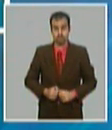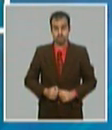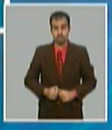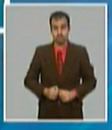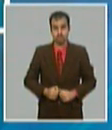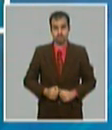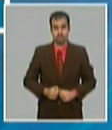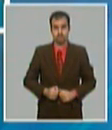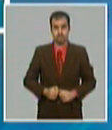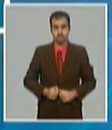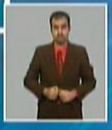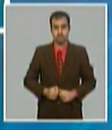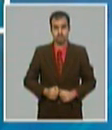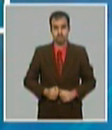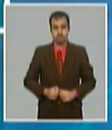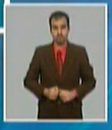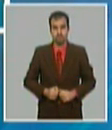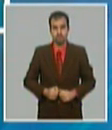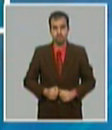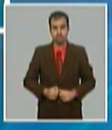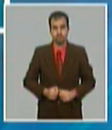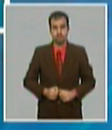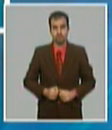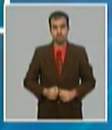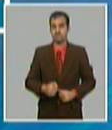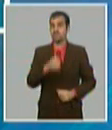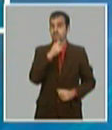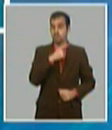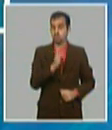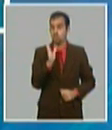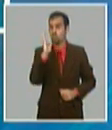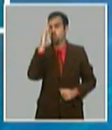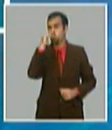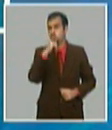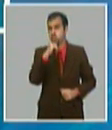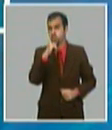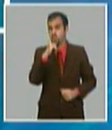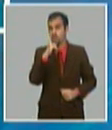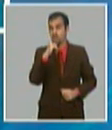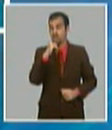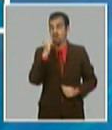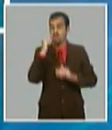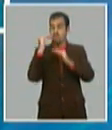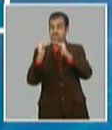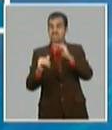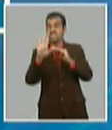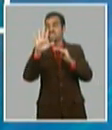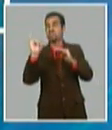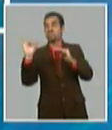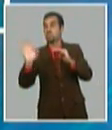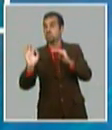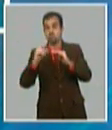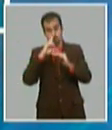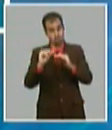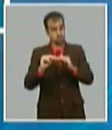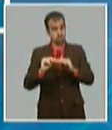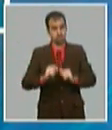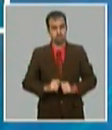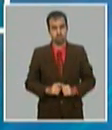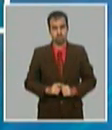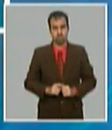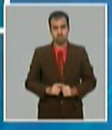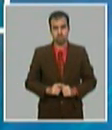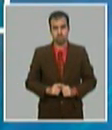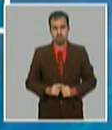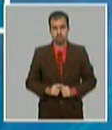porque lo que si no hay es posibilidad de crecer en la generación un 5 o un 6% tenemos la infraestructura